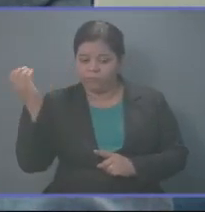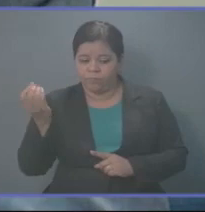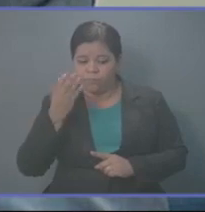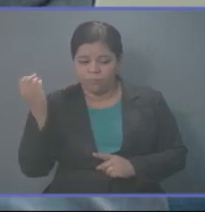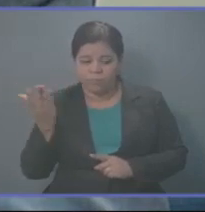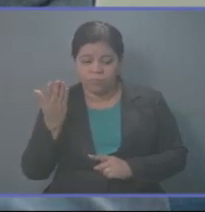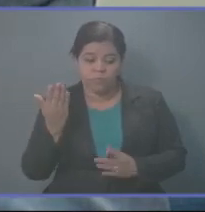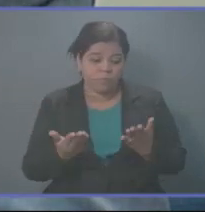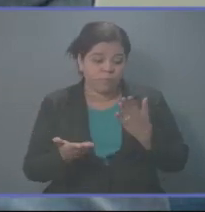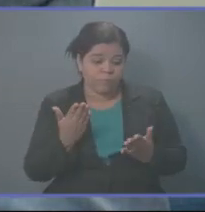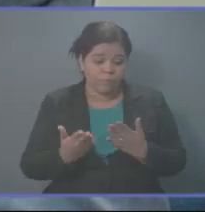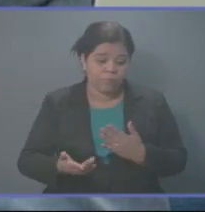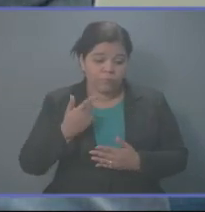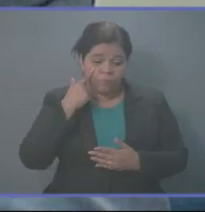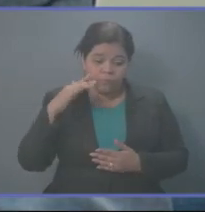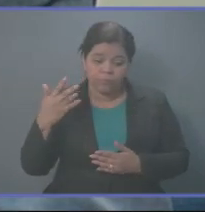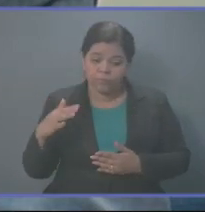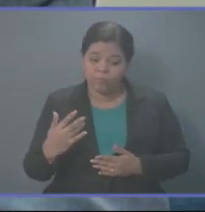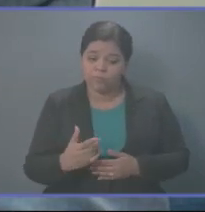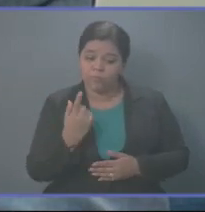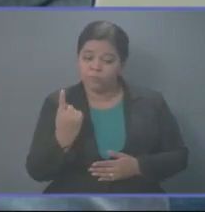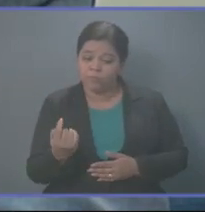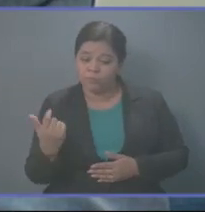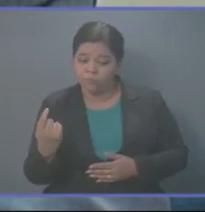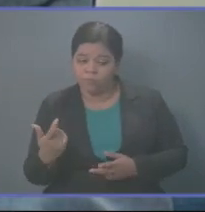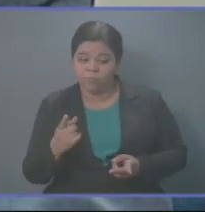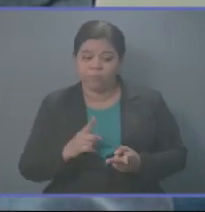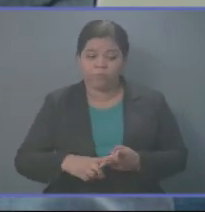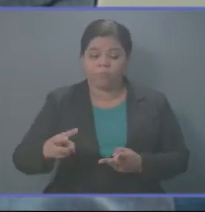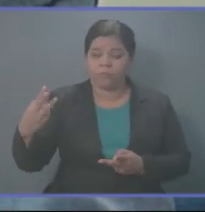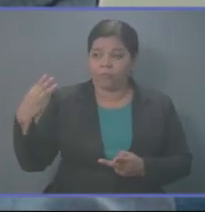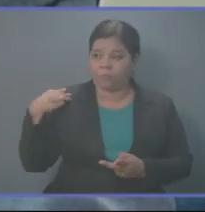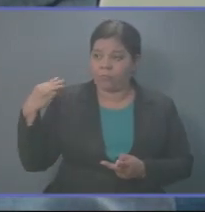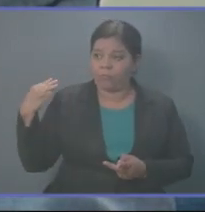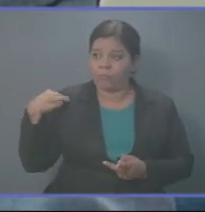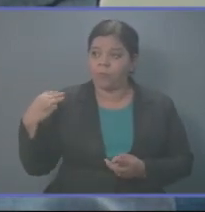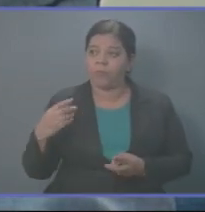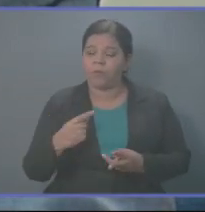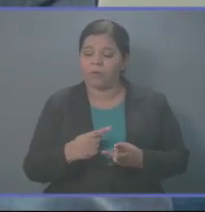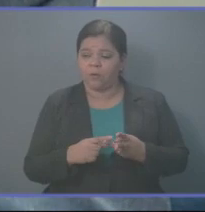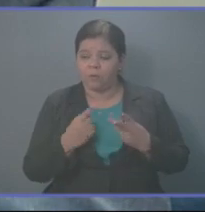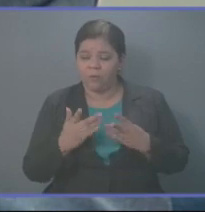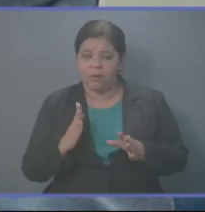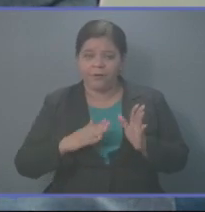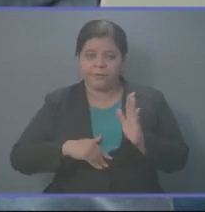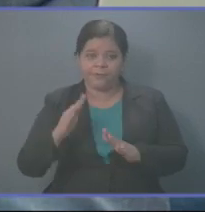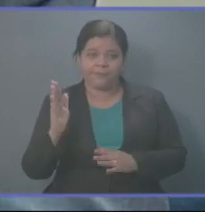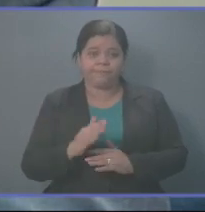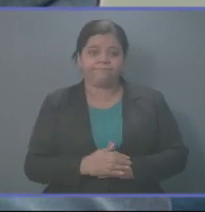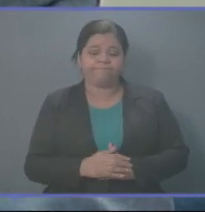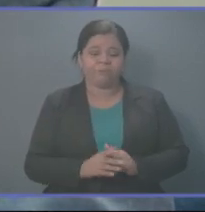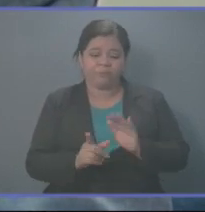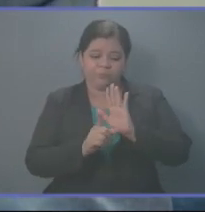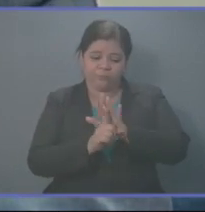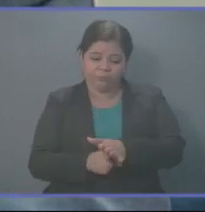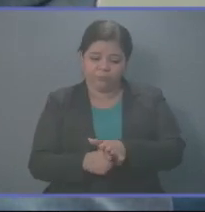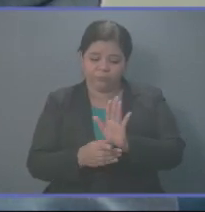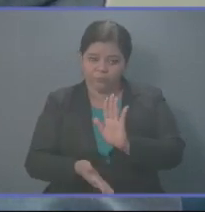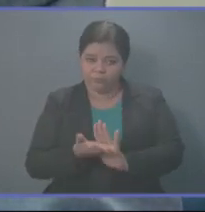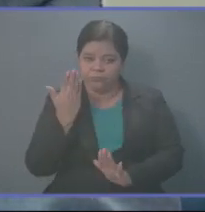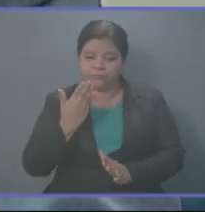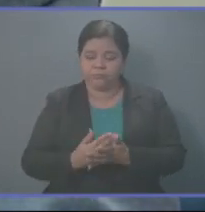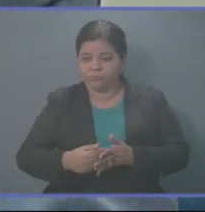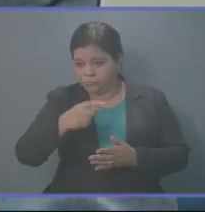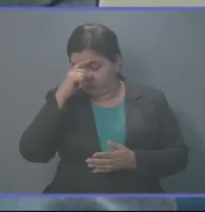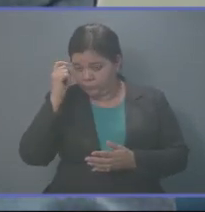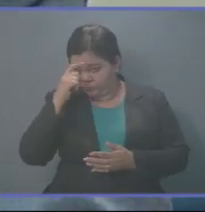de alto riesgo para el personal policial, para el personal militar, donde se incrementan las presiones y las exigencias de